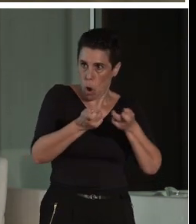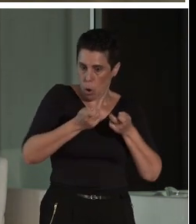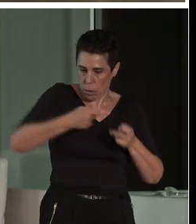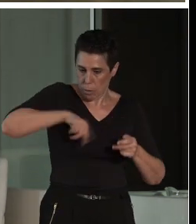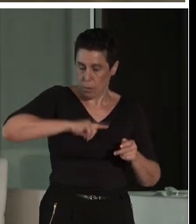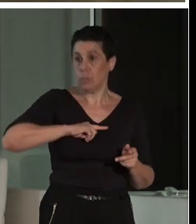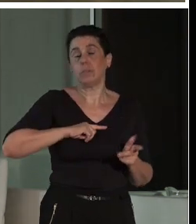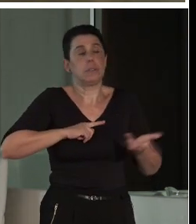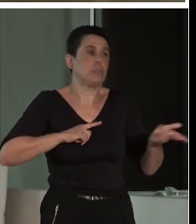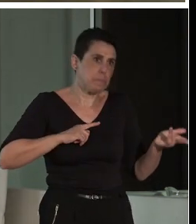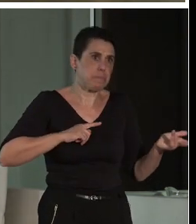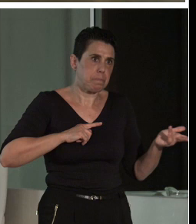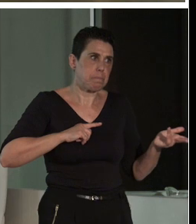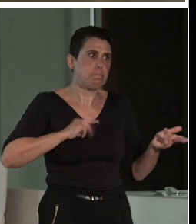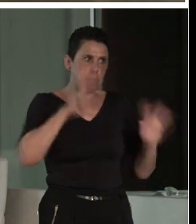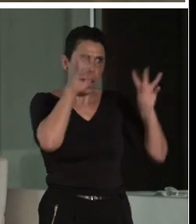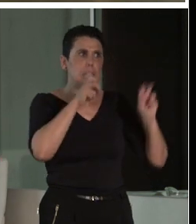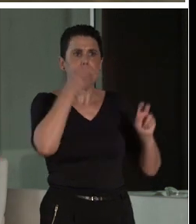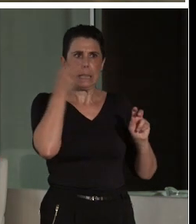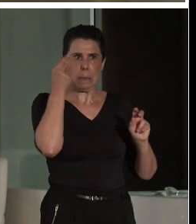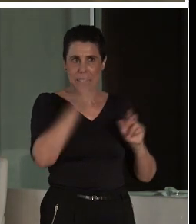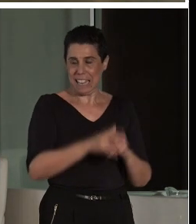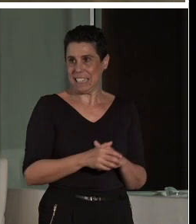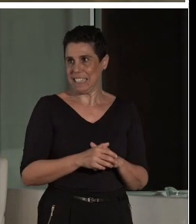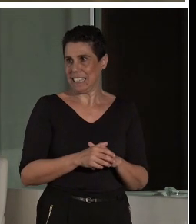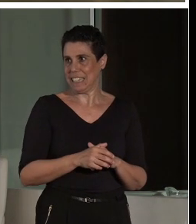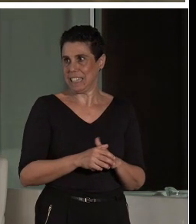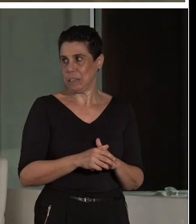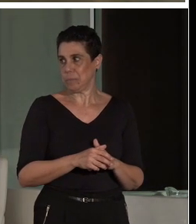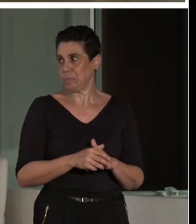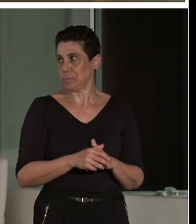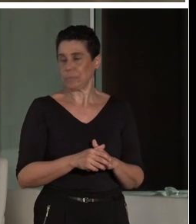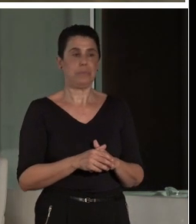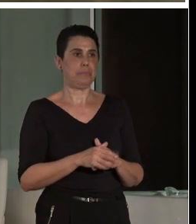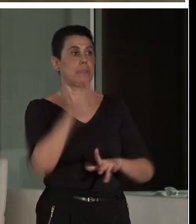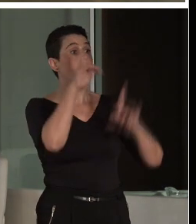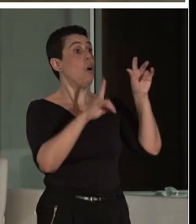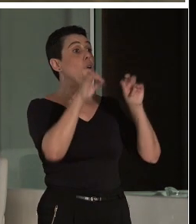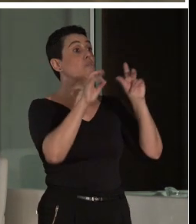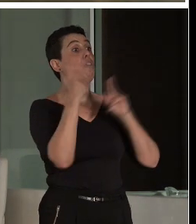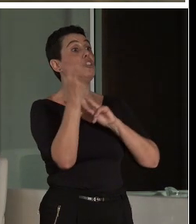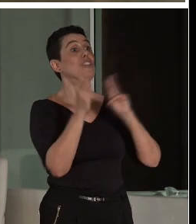En fin, es un tema también interesantísimo. Os hemos traído solamente dos fotografías. Mirad, nosotros somos,